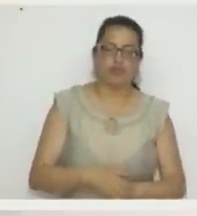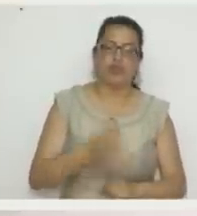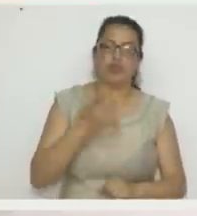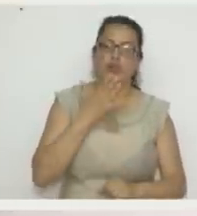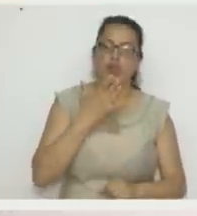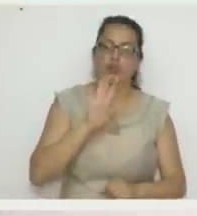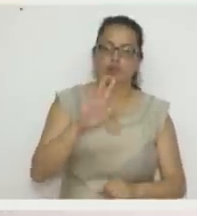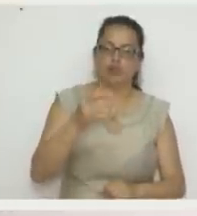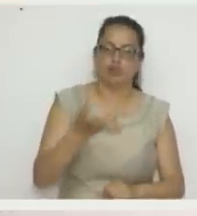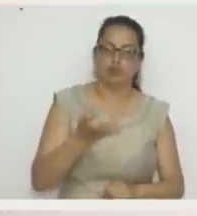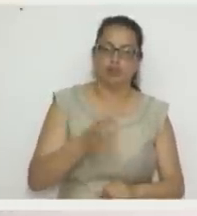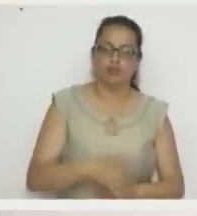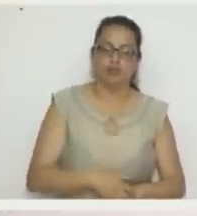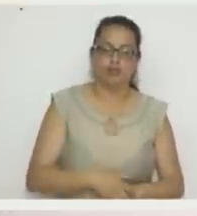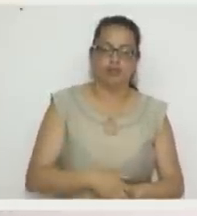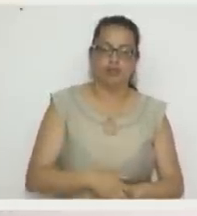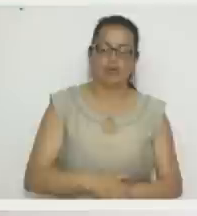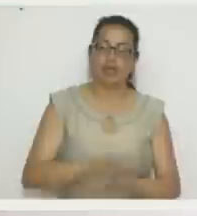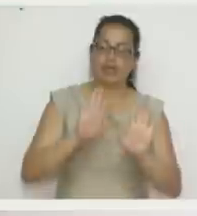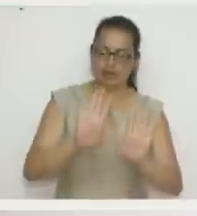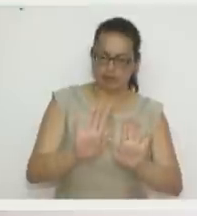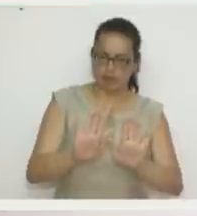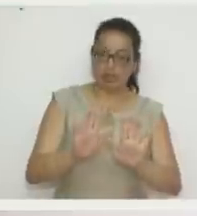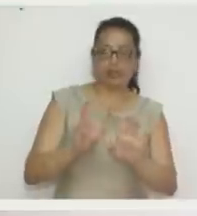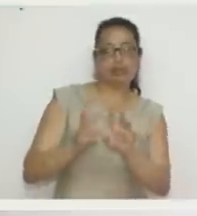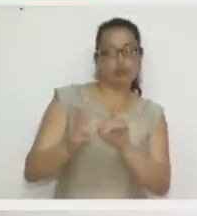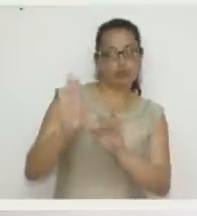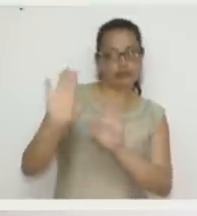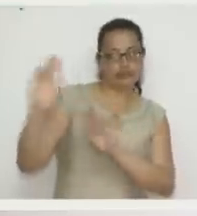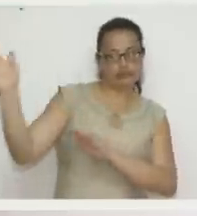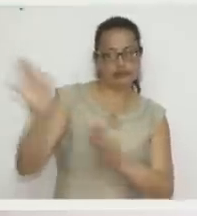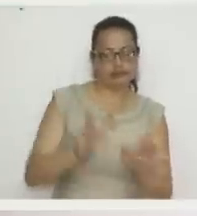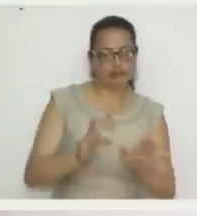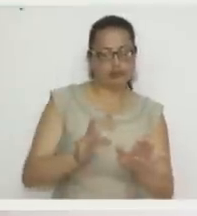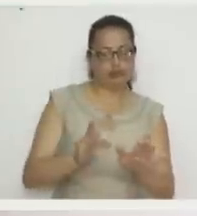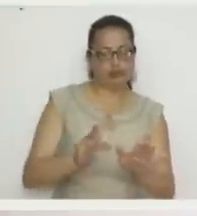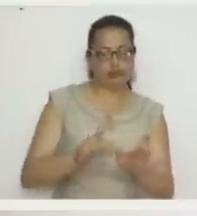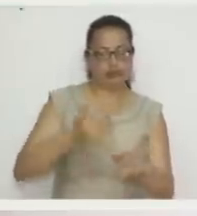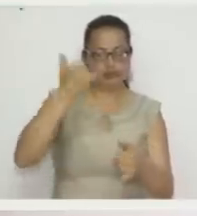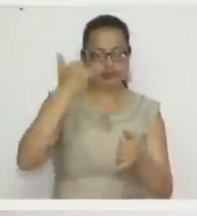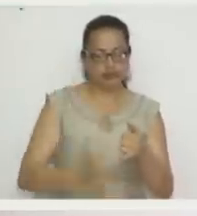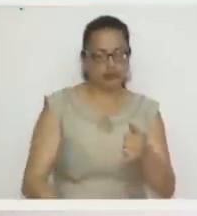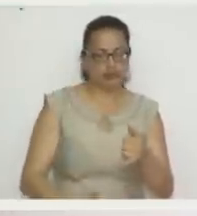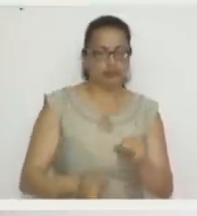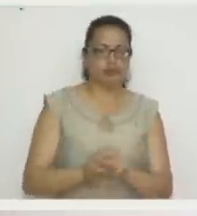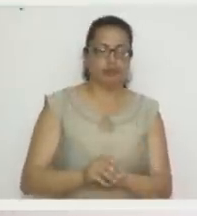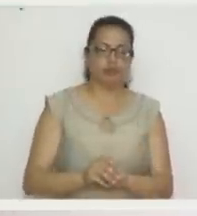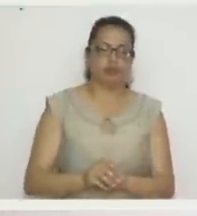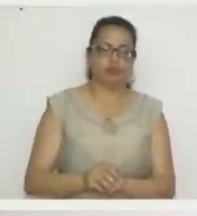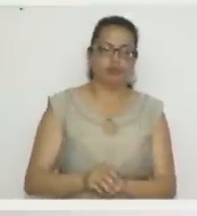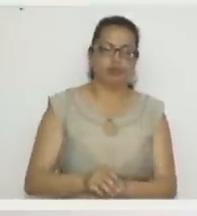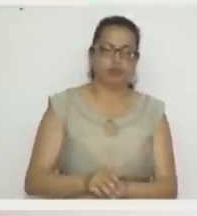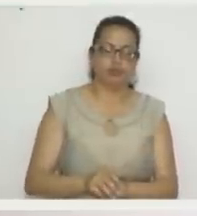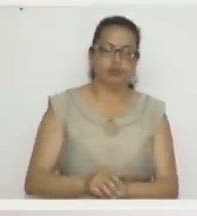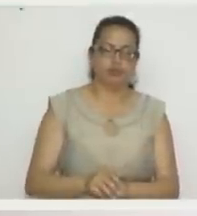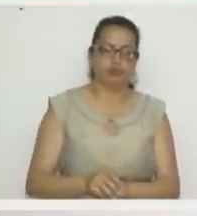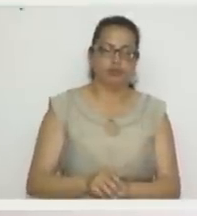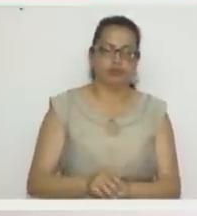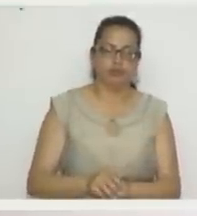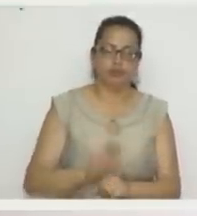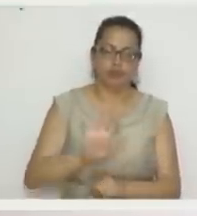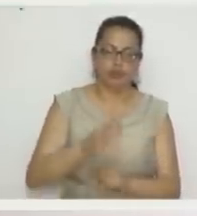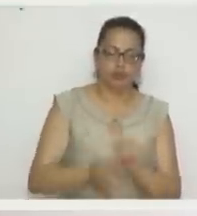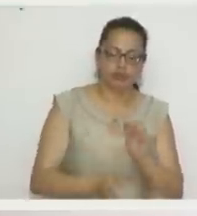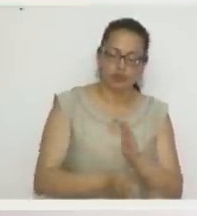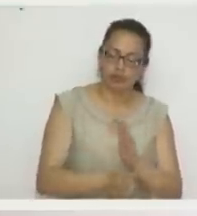gusto que cada una tenga. Vamos a dejar ahí, le parece, profe, nosotros hacemos la última pauta comercial y ya regresamos para que